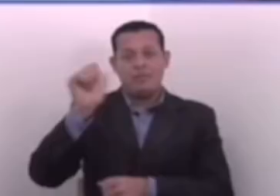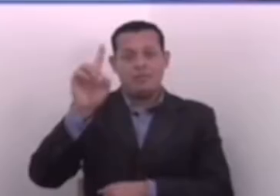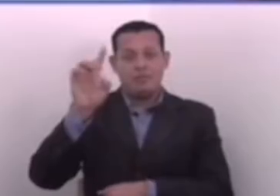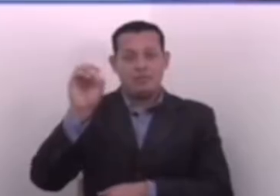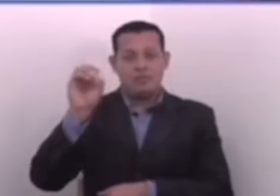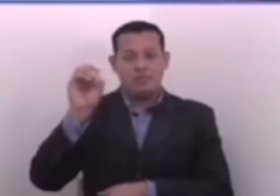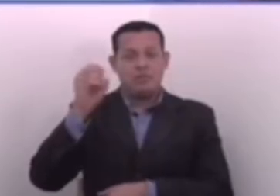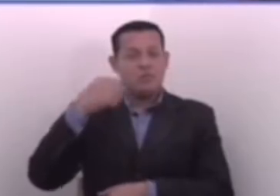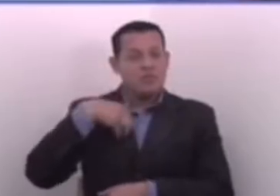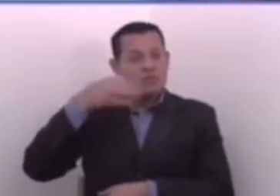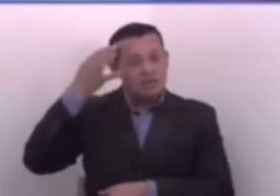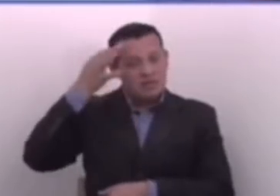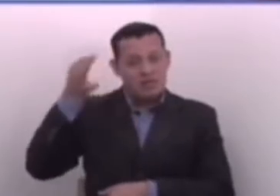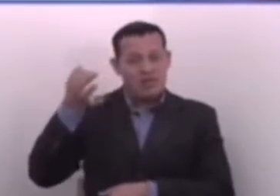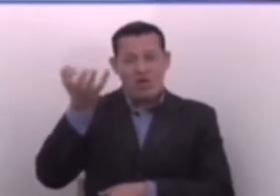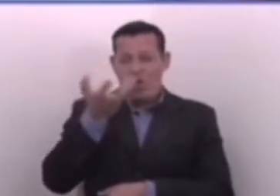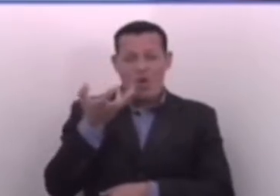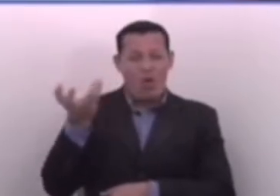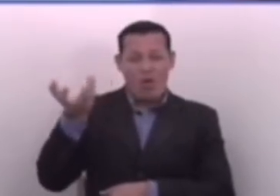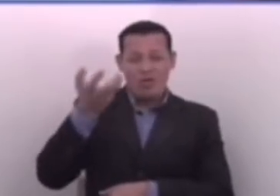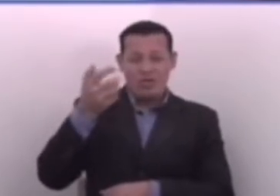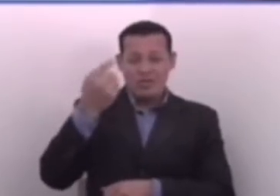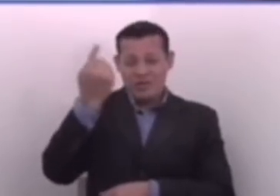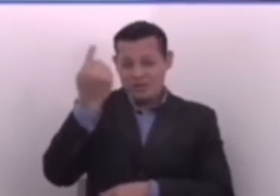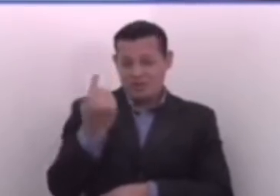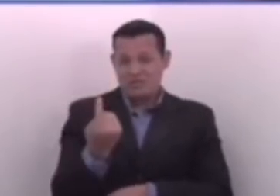entre otros casos